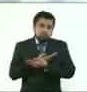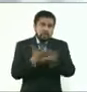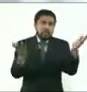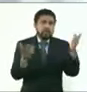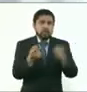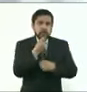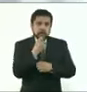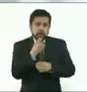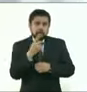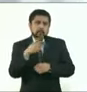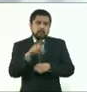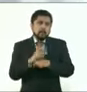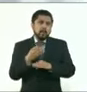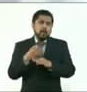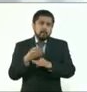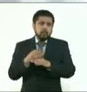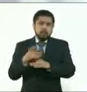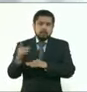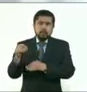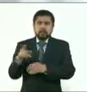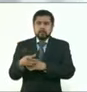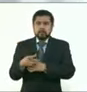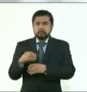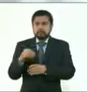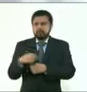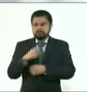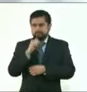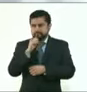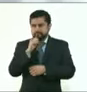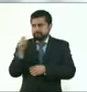las personas y que se pueda desarrollar lo más pronto posible.